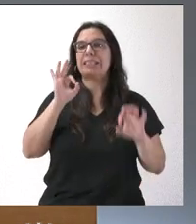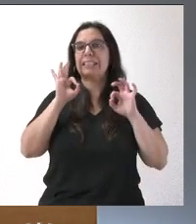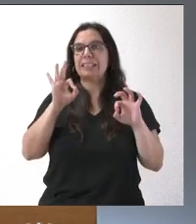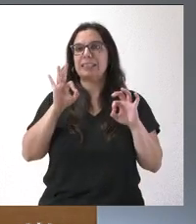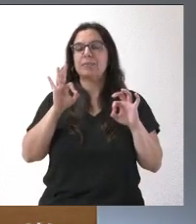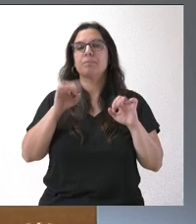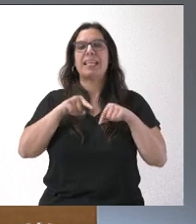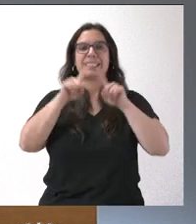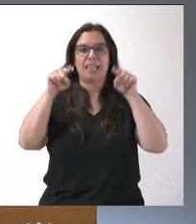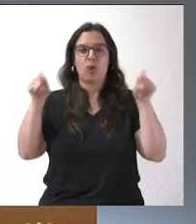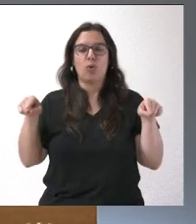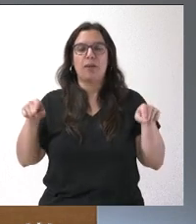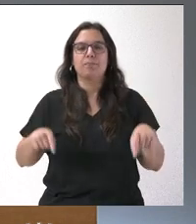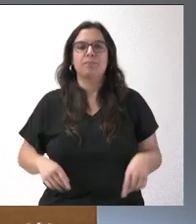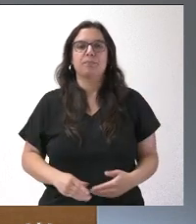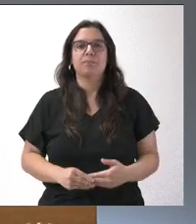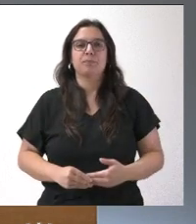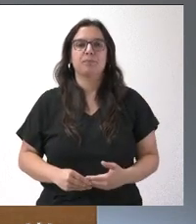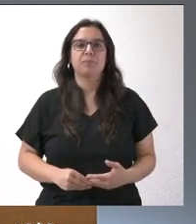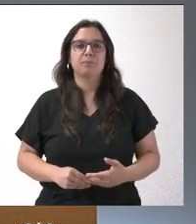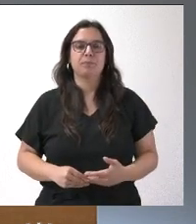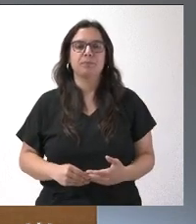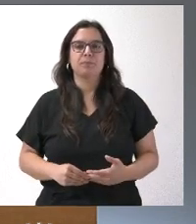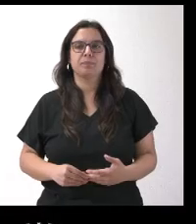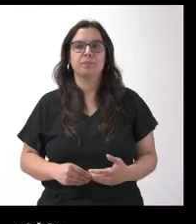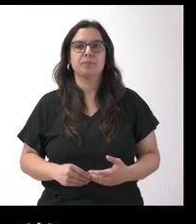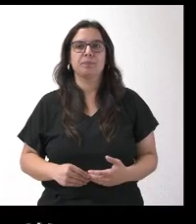en Segovia, con Segovia Udaz. Begoña Rincón, adelante.